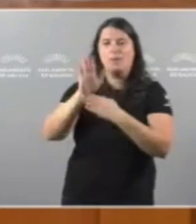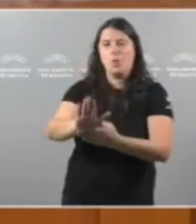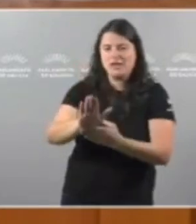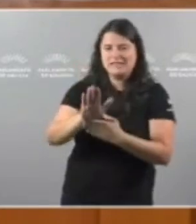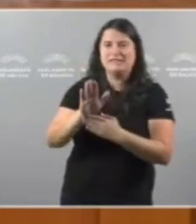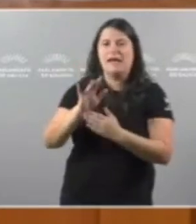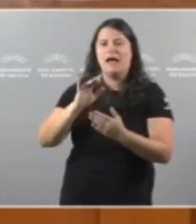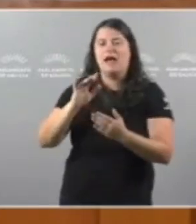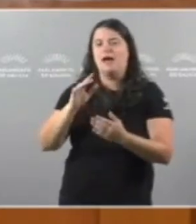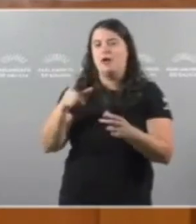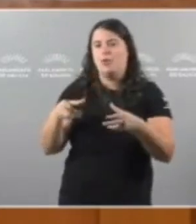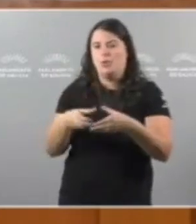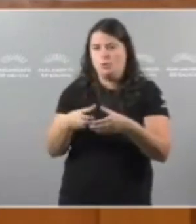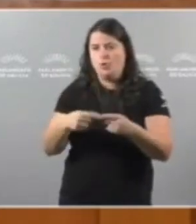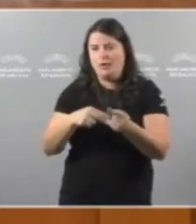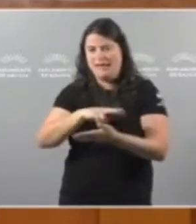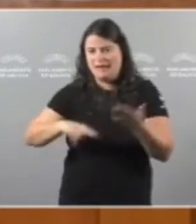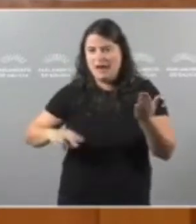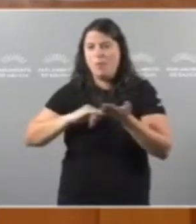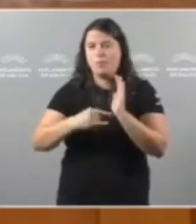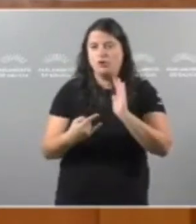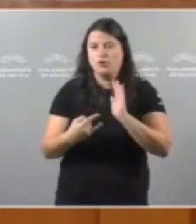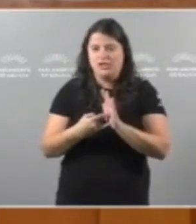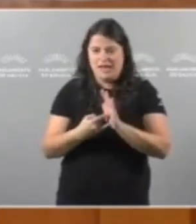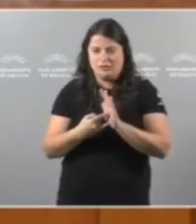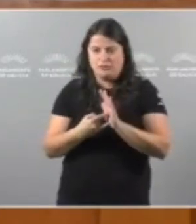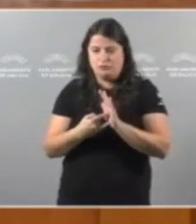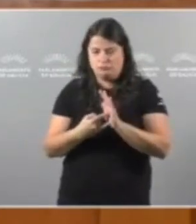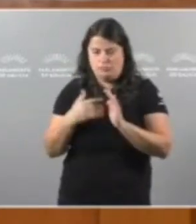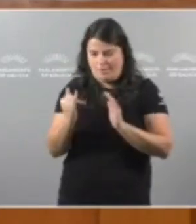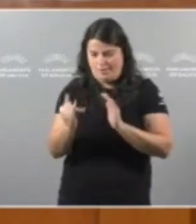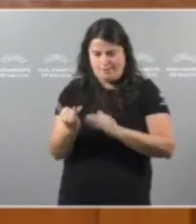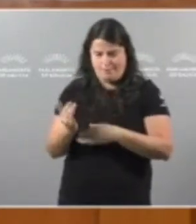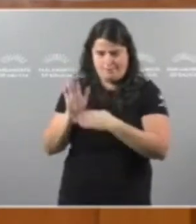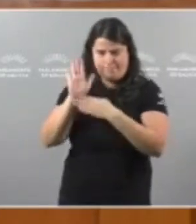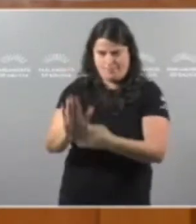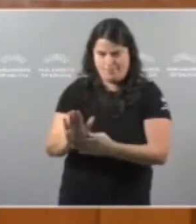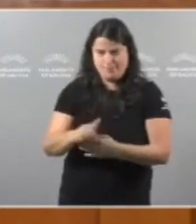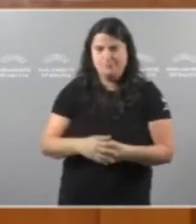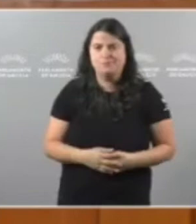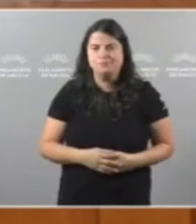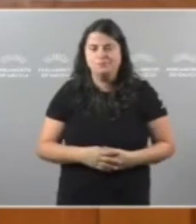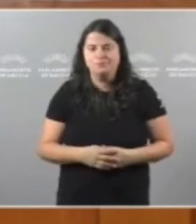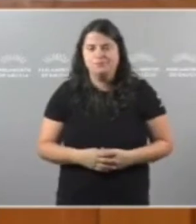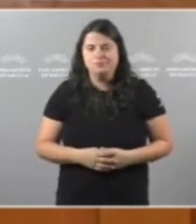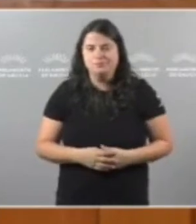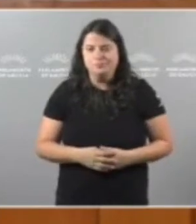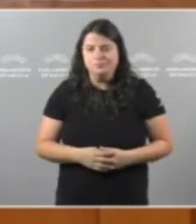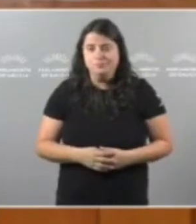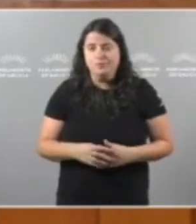Partindo do proxecto que temos sobre a mesa Un corsé que non podemos evitar Porque estou